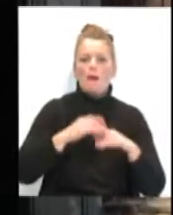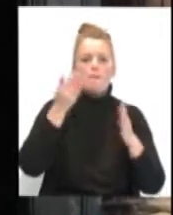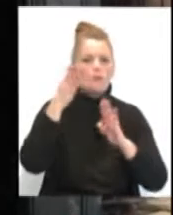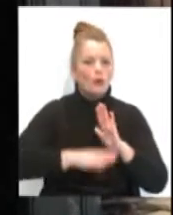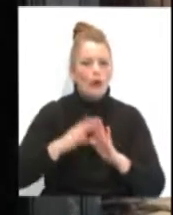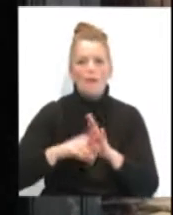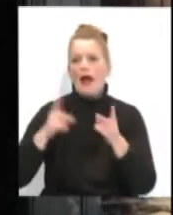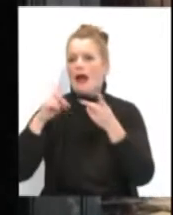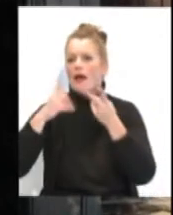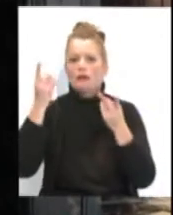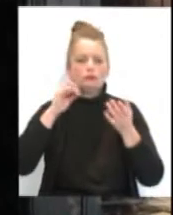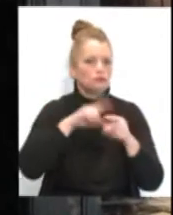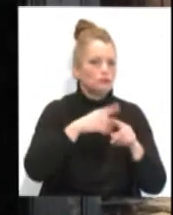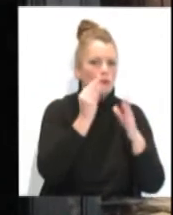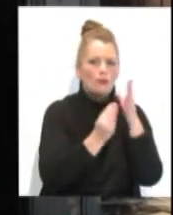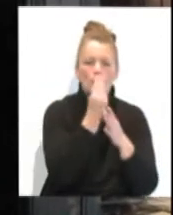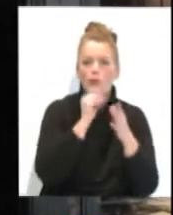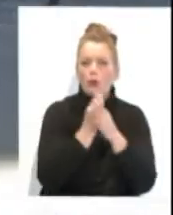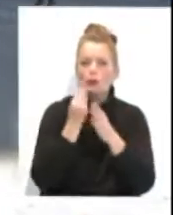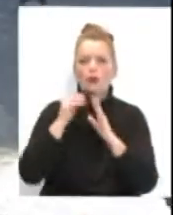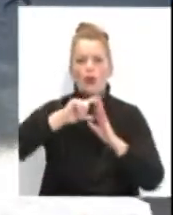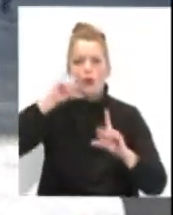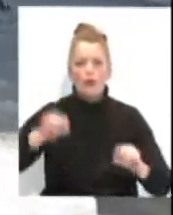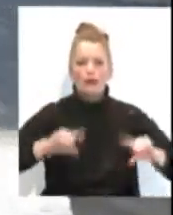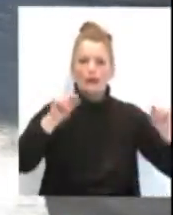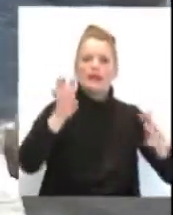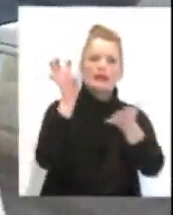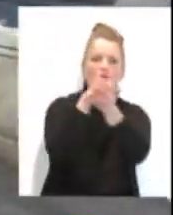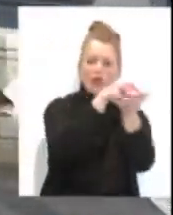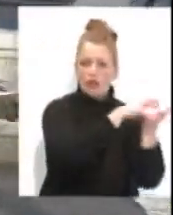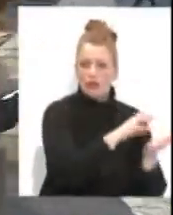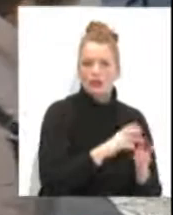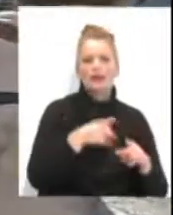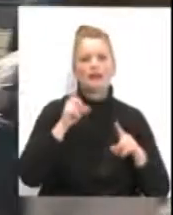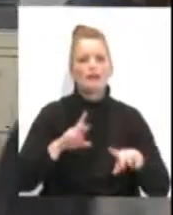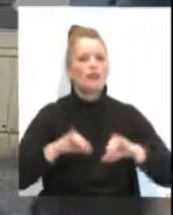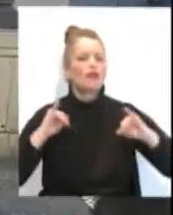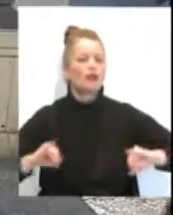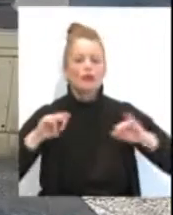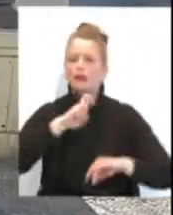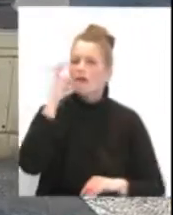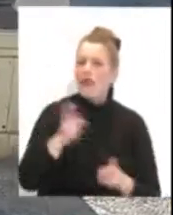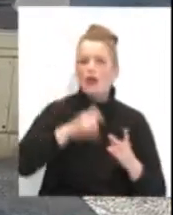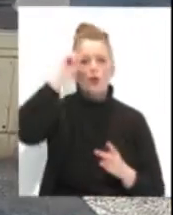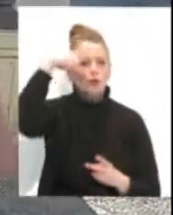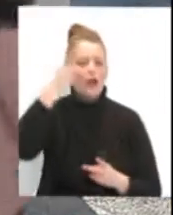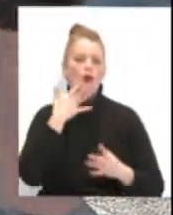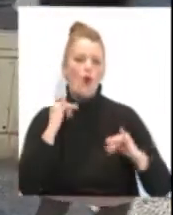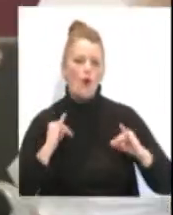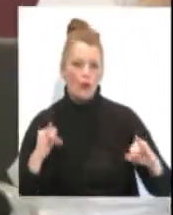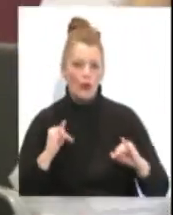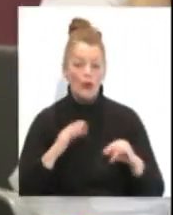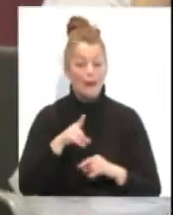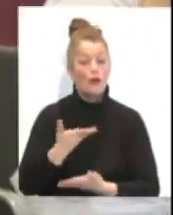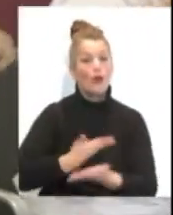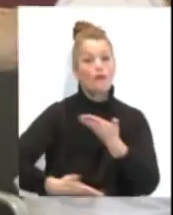como a descuentos en productos y en más de 1.600 establecimientos, y también disfrute de actividades culturales y de ocio. Esta